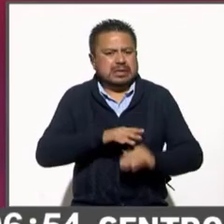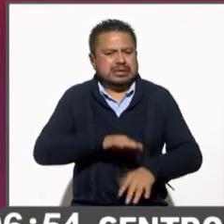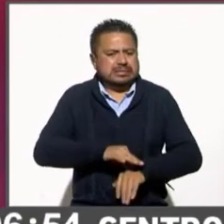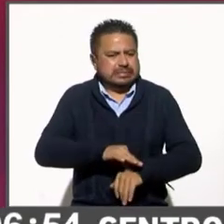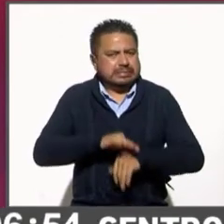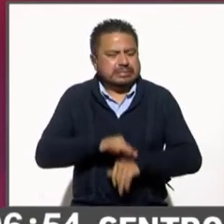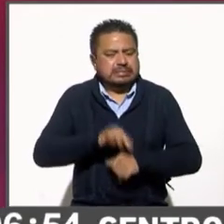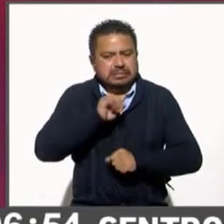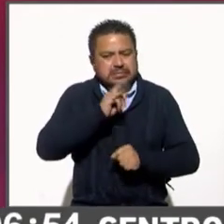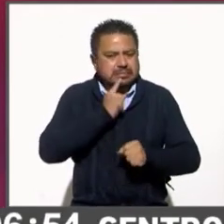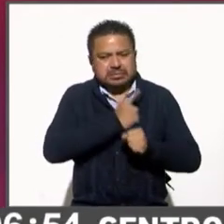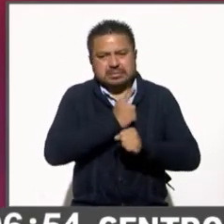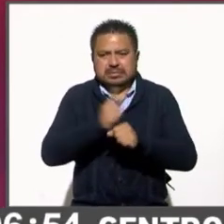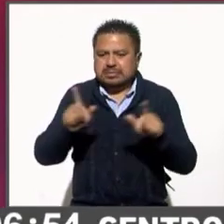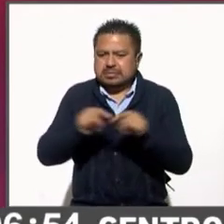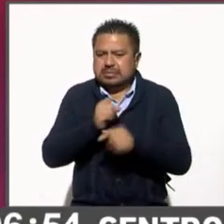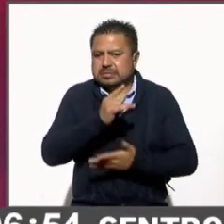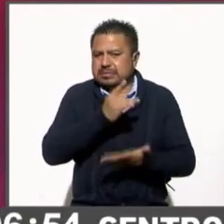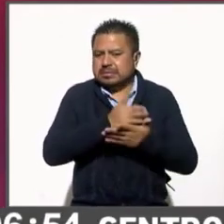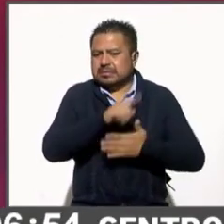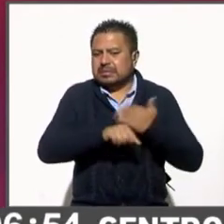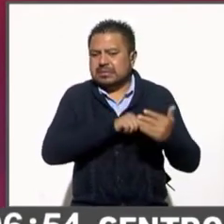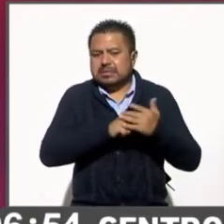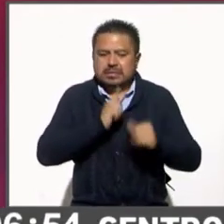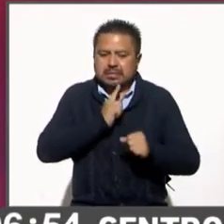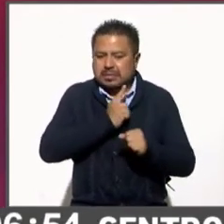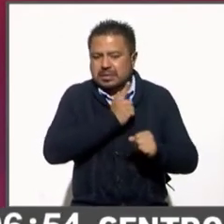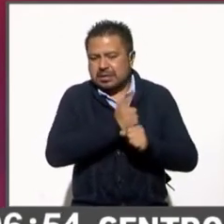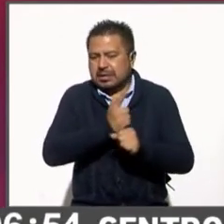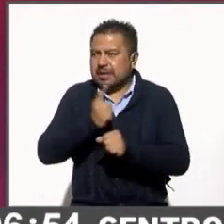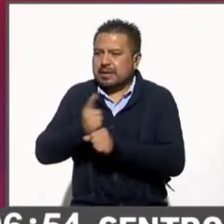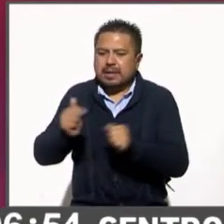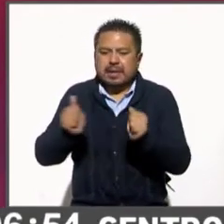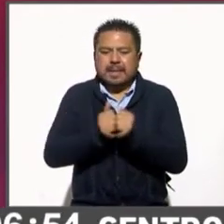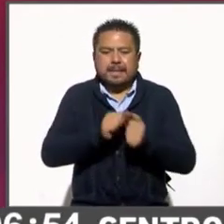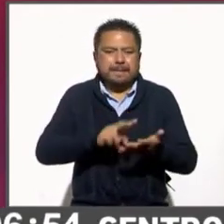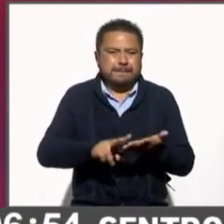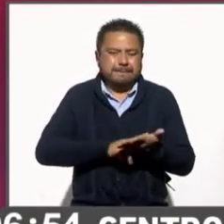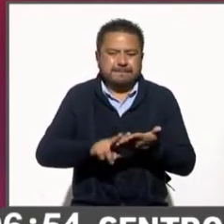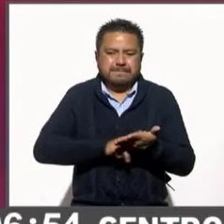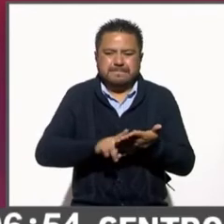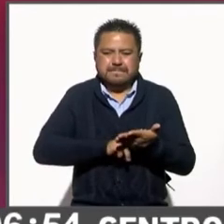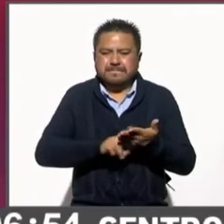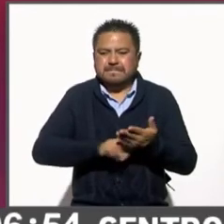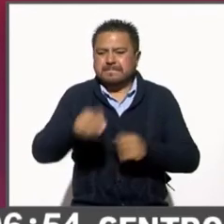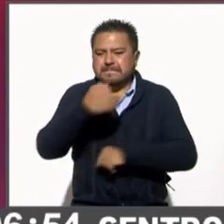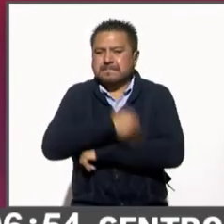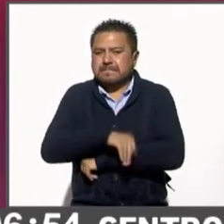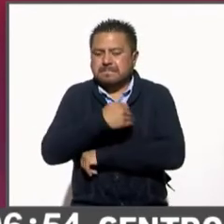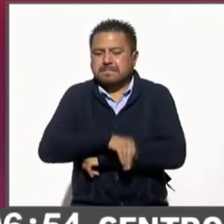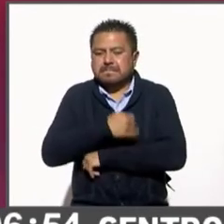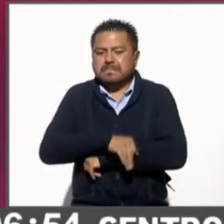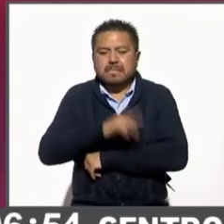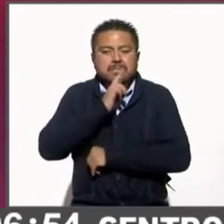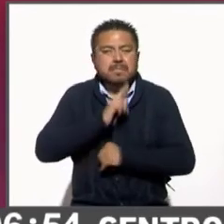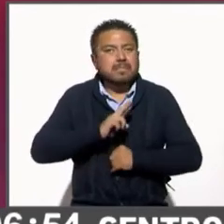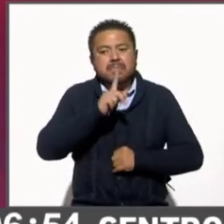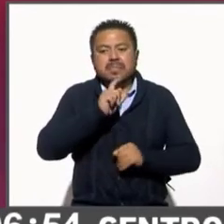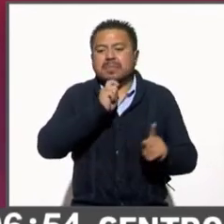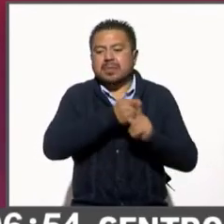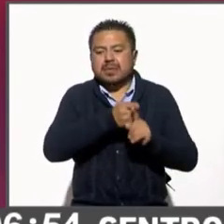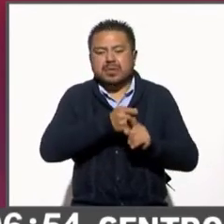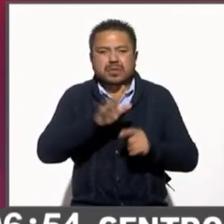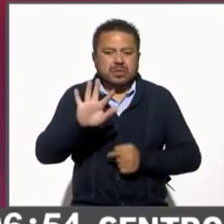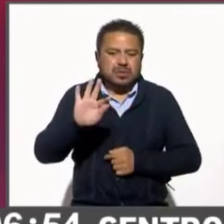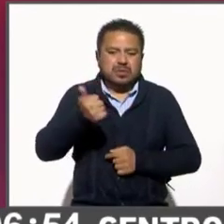las áreas, digamos, de la parte verde, mientras en su mejor momento el 46%,